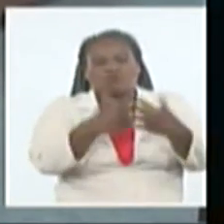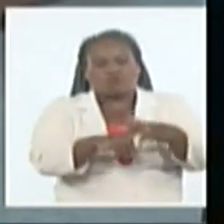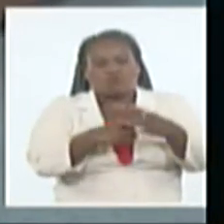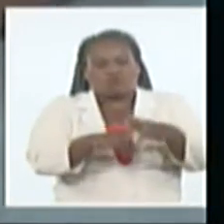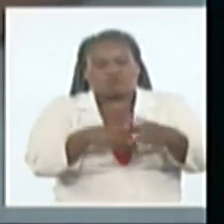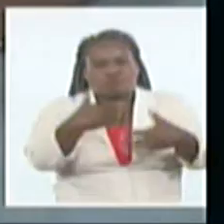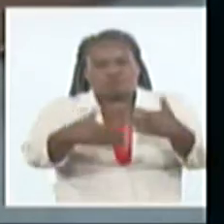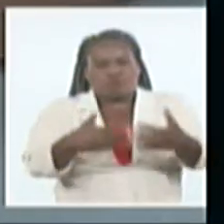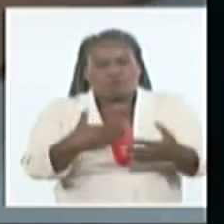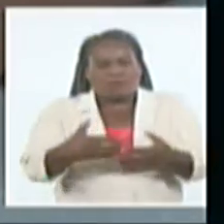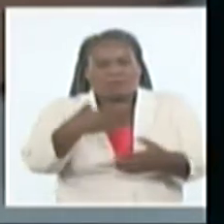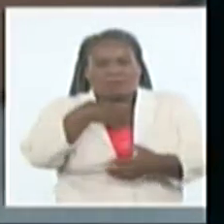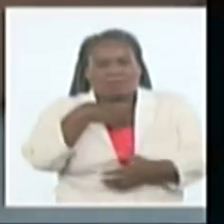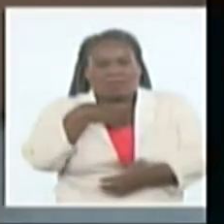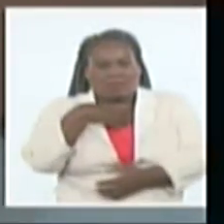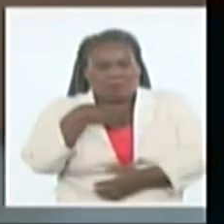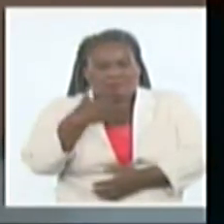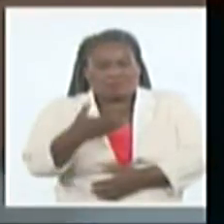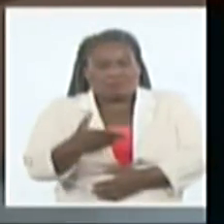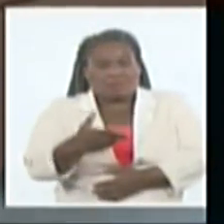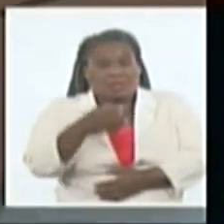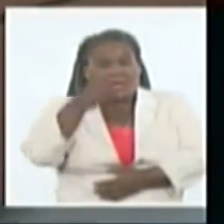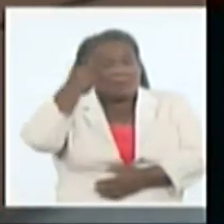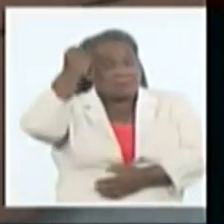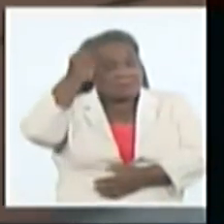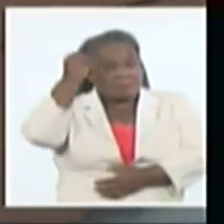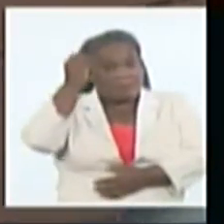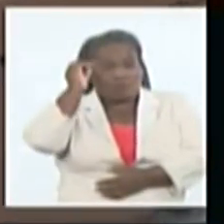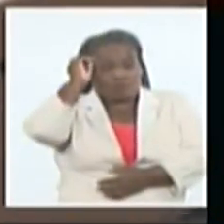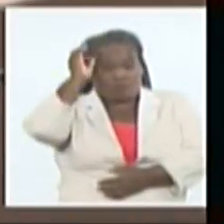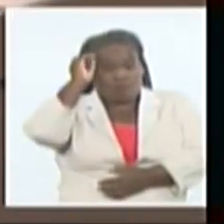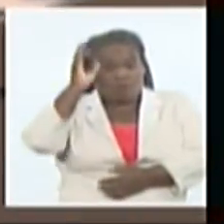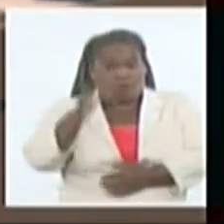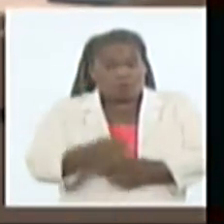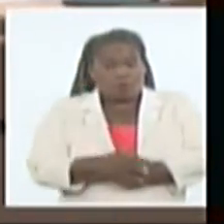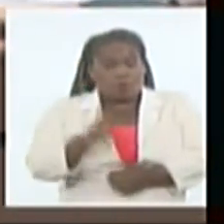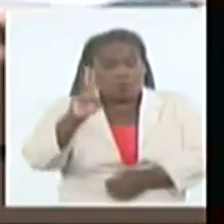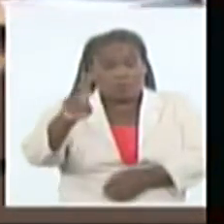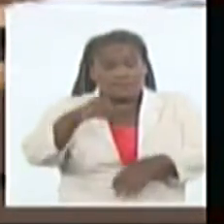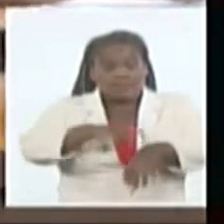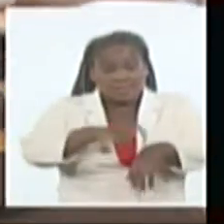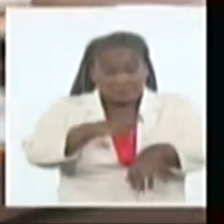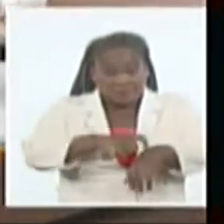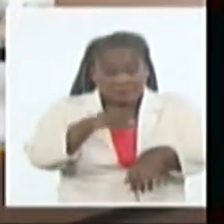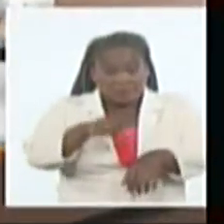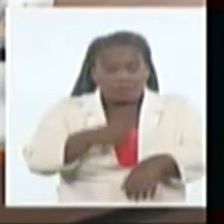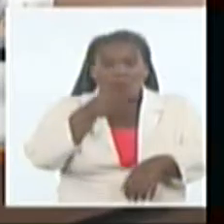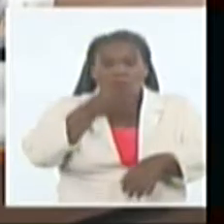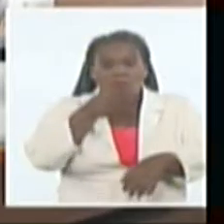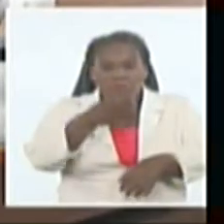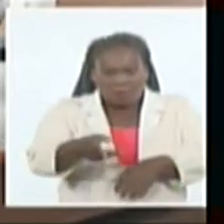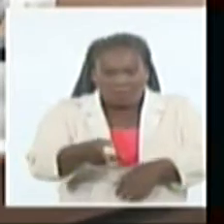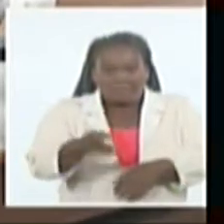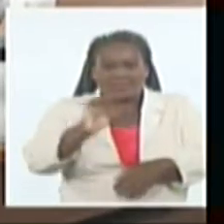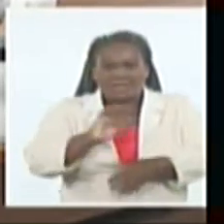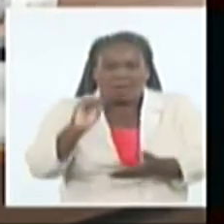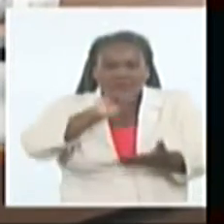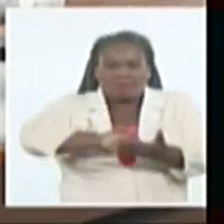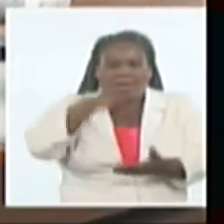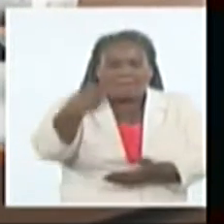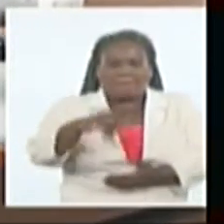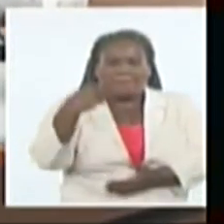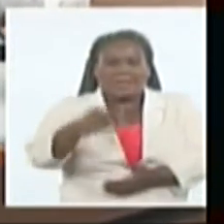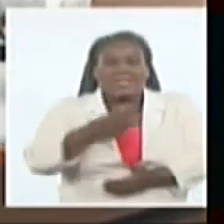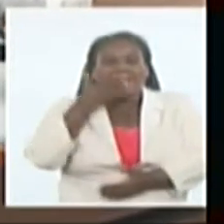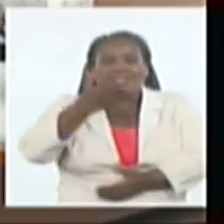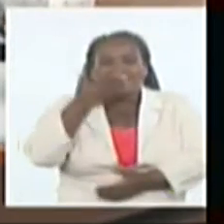identificados con un pensamiento innovador? Y bueno, y con la urgencia de estos tiempos se pudieran generalizar. Y además, como usted nos